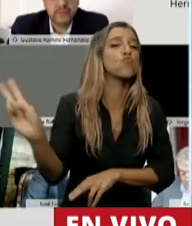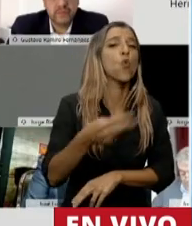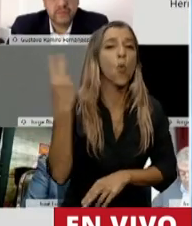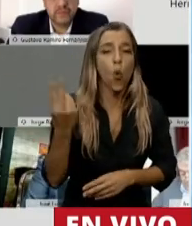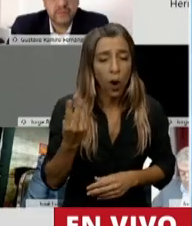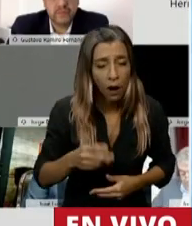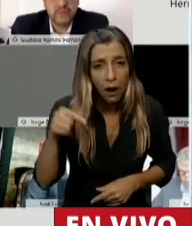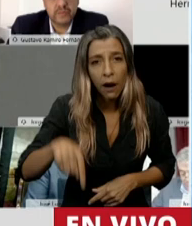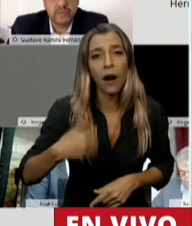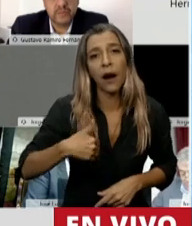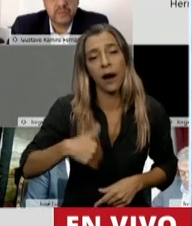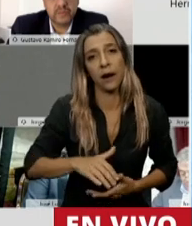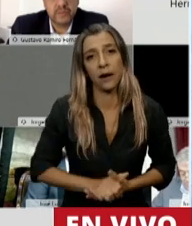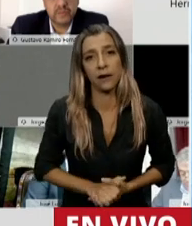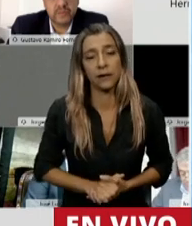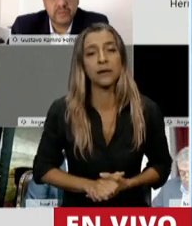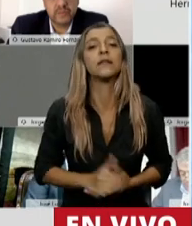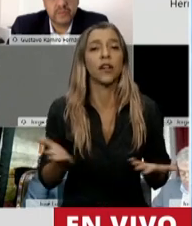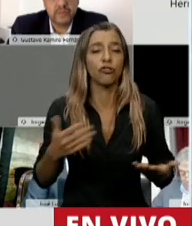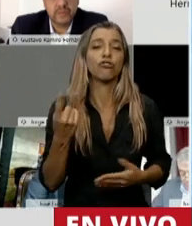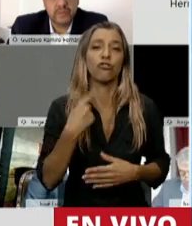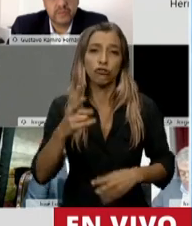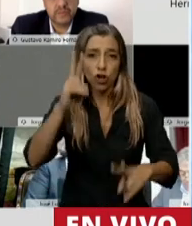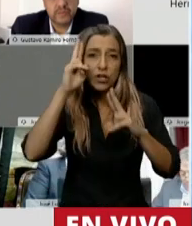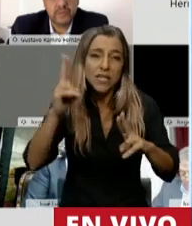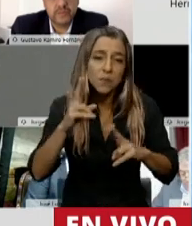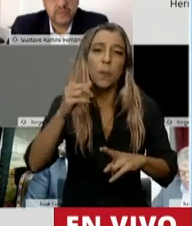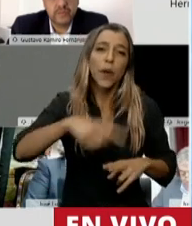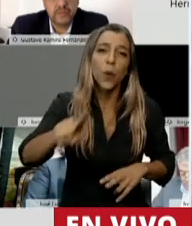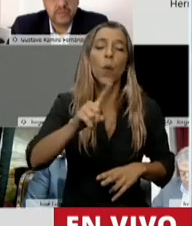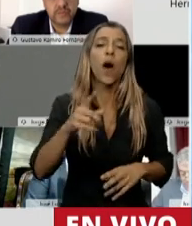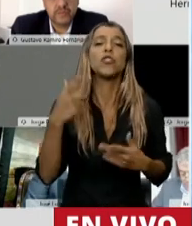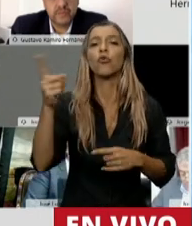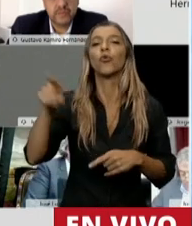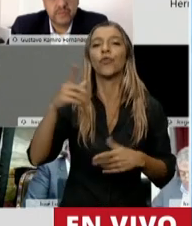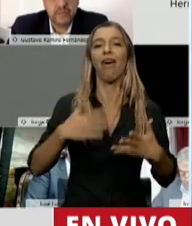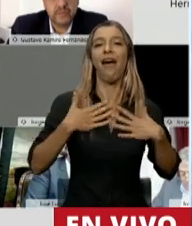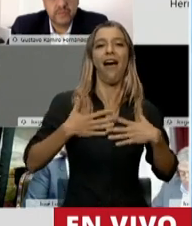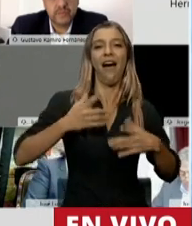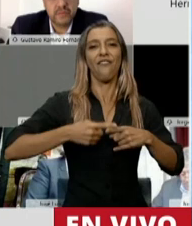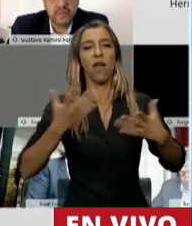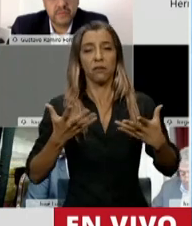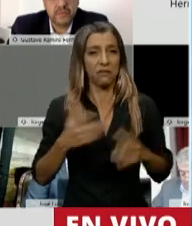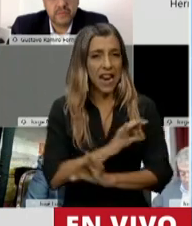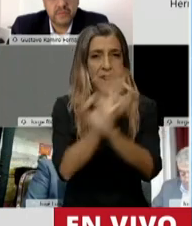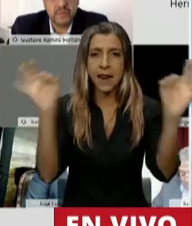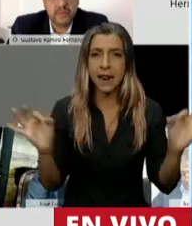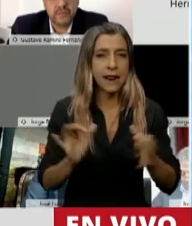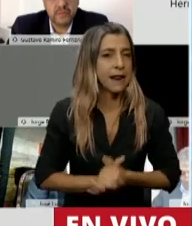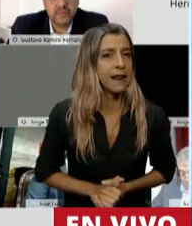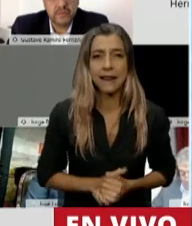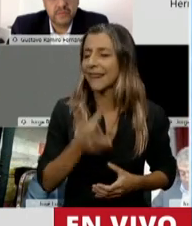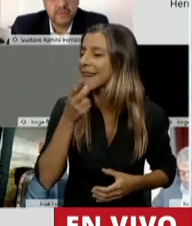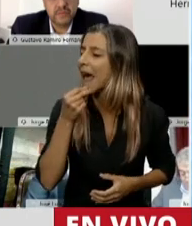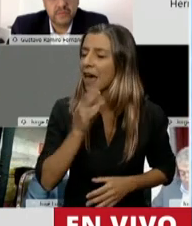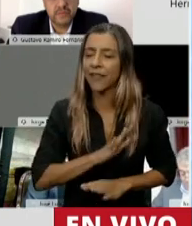la República Argentina. Al menos por respeto a ellos, no deberían festejar absolutamente nada esta